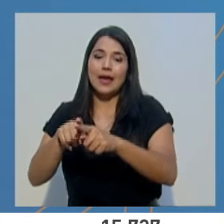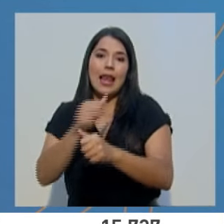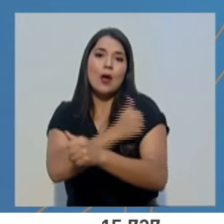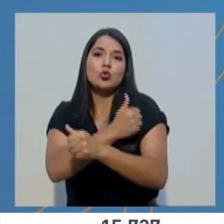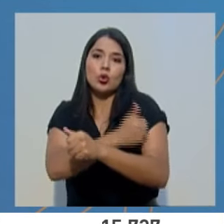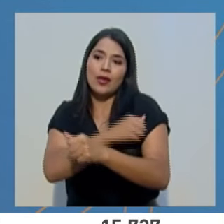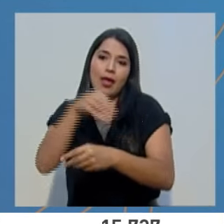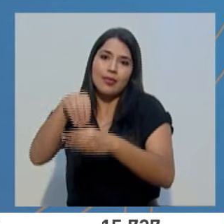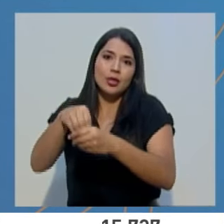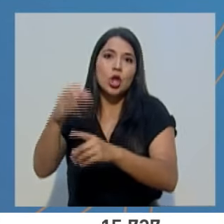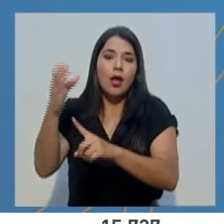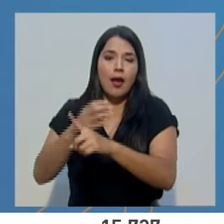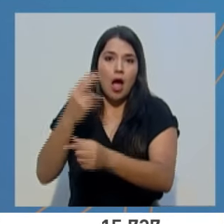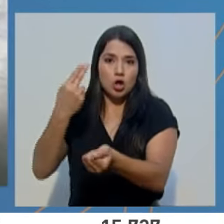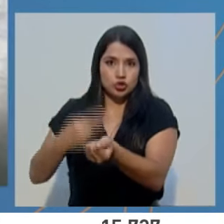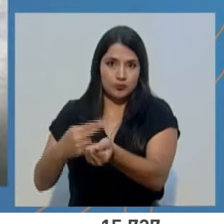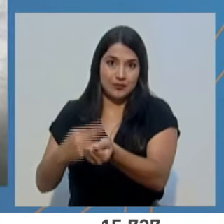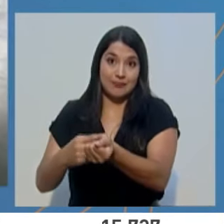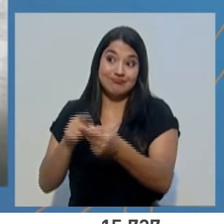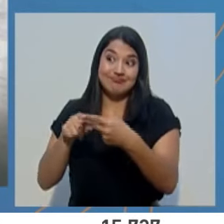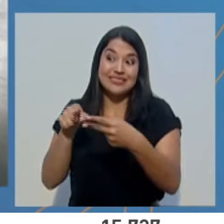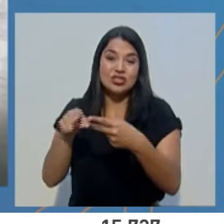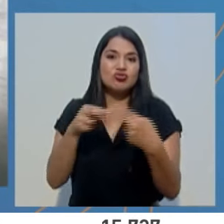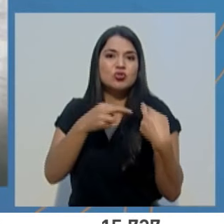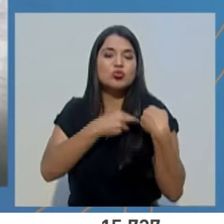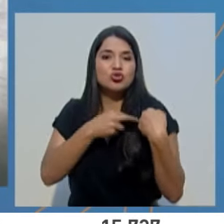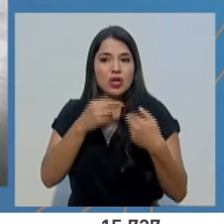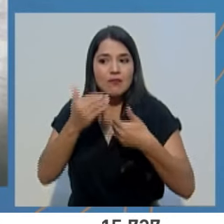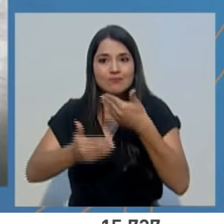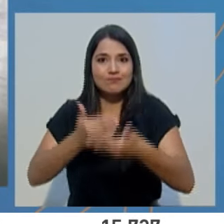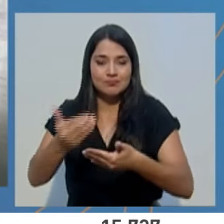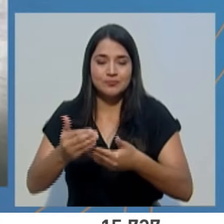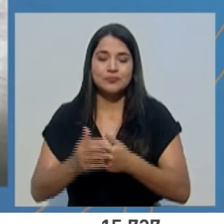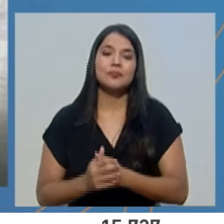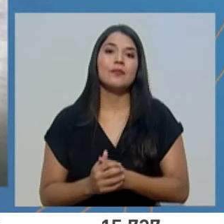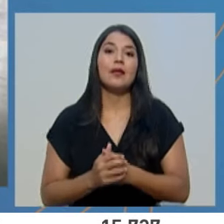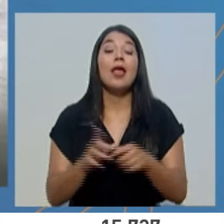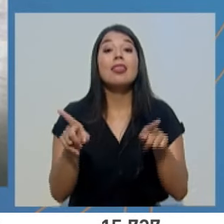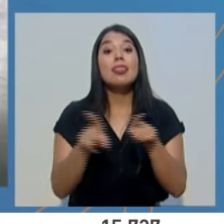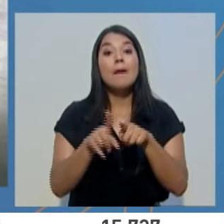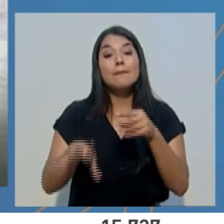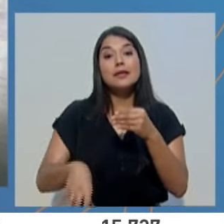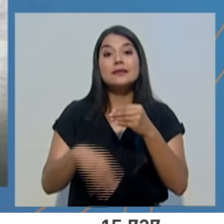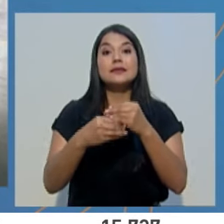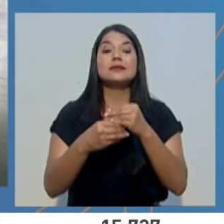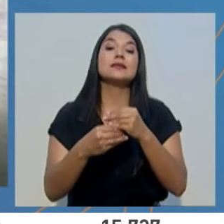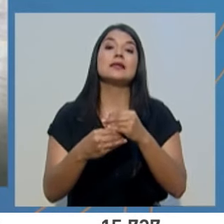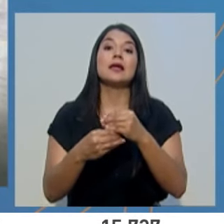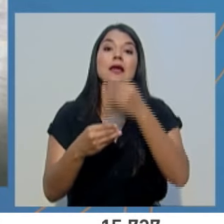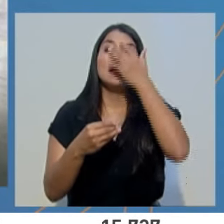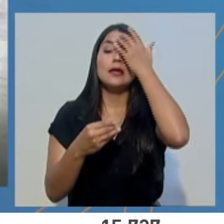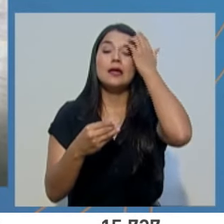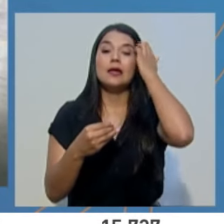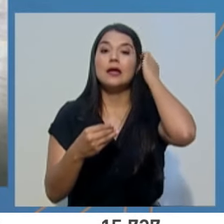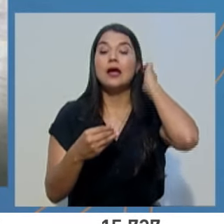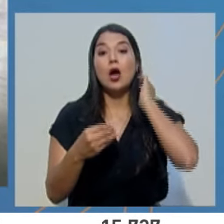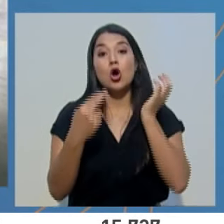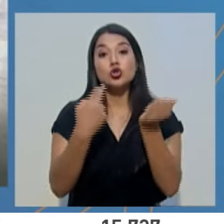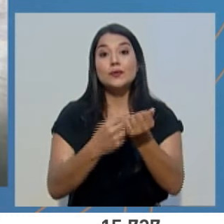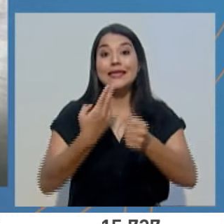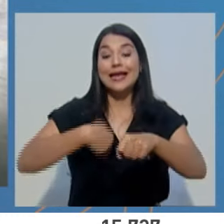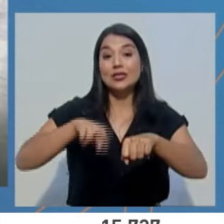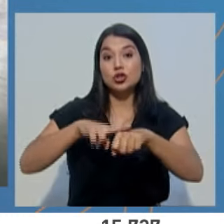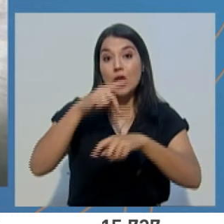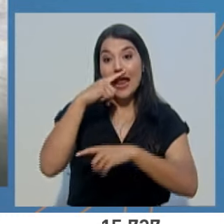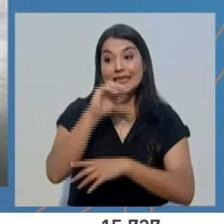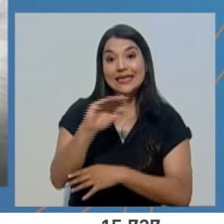el despliegue. Se suman a estos recursos las unidades con que cuentan actualmente el Hospital Nacional